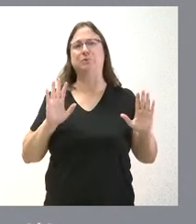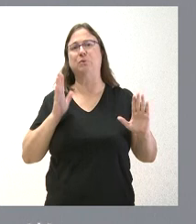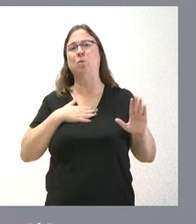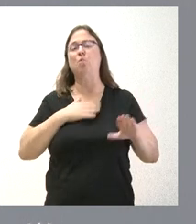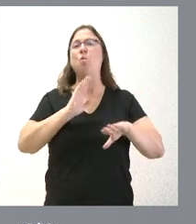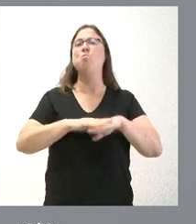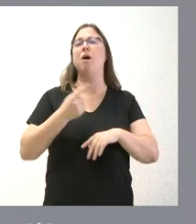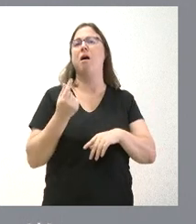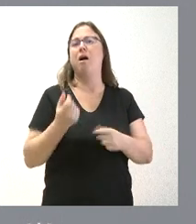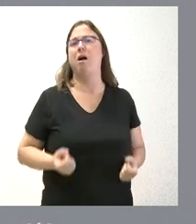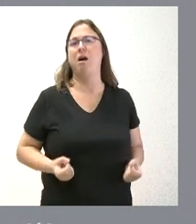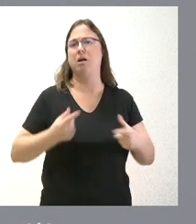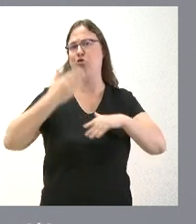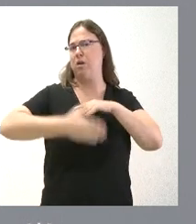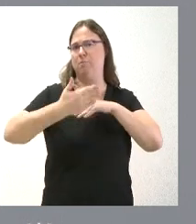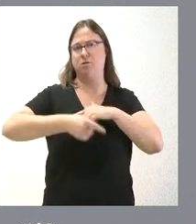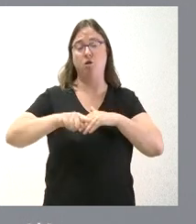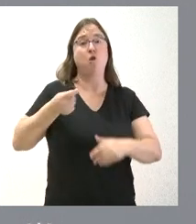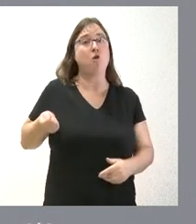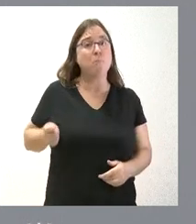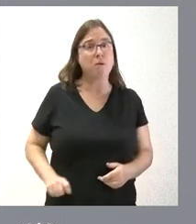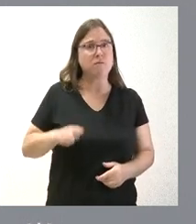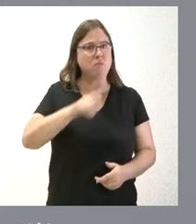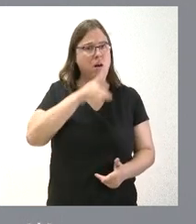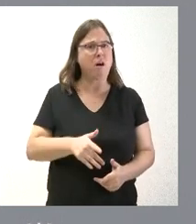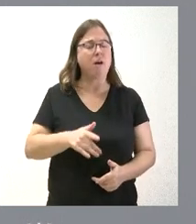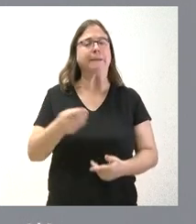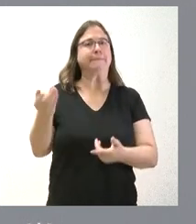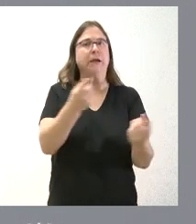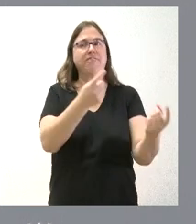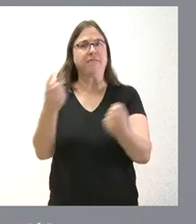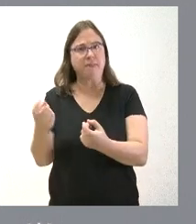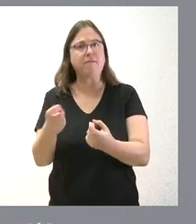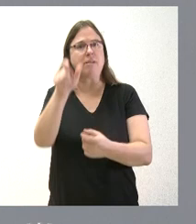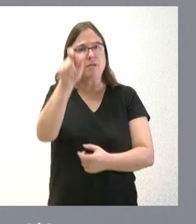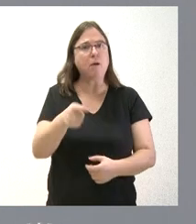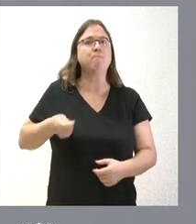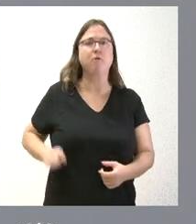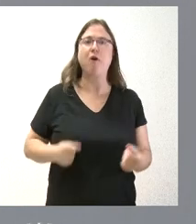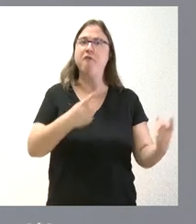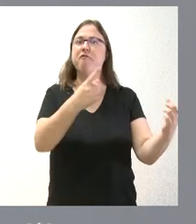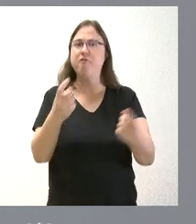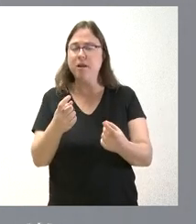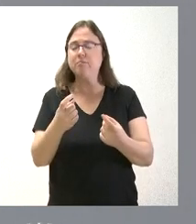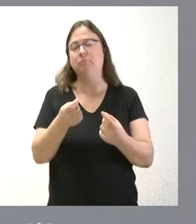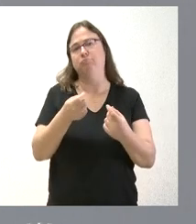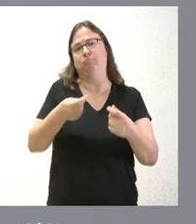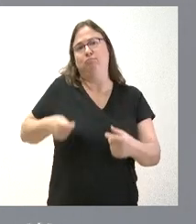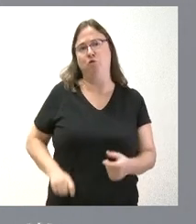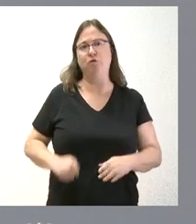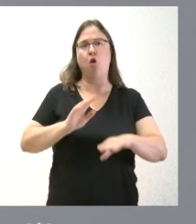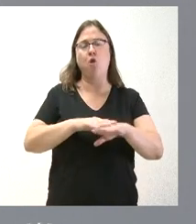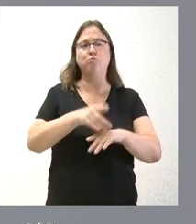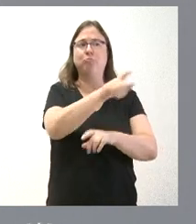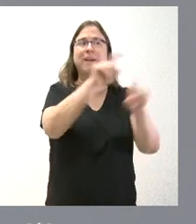a esta profesión, que es una profesión donde hay, en este momento, demanda de trabajadores y de profesionales por parte